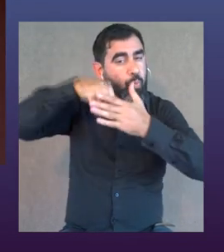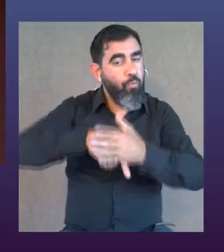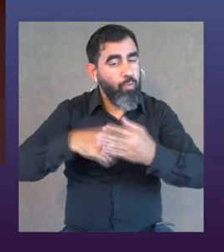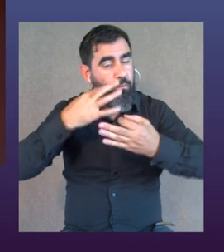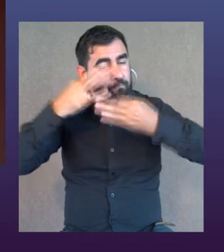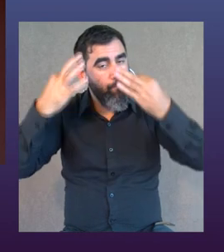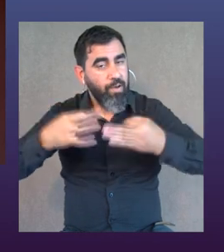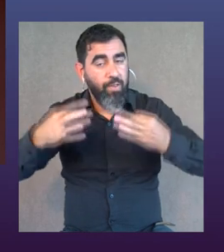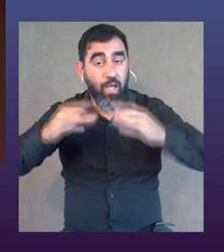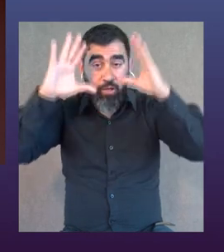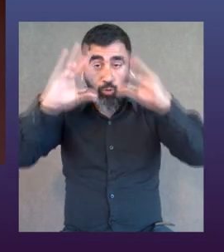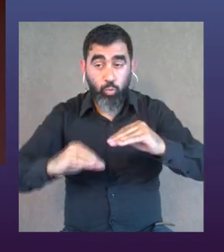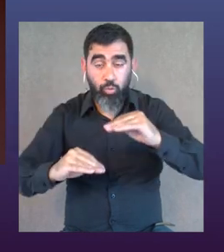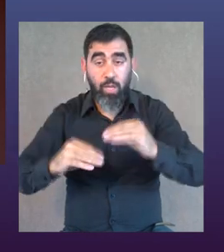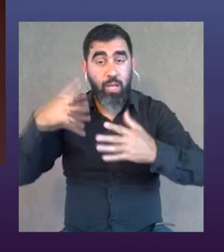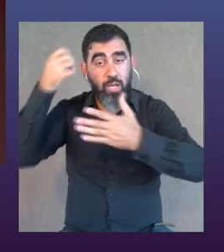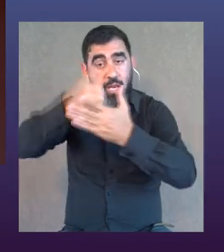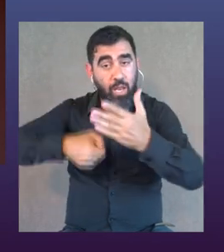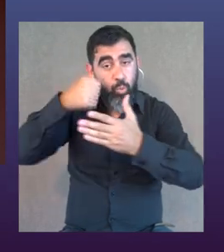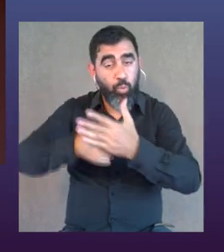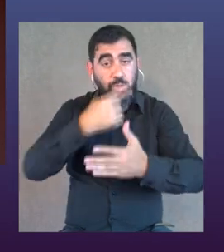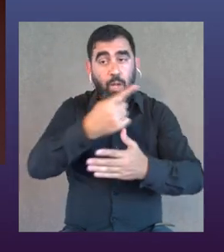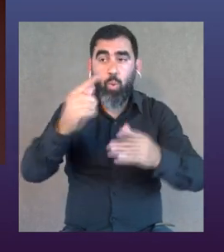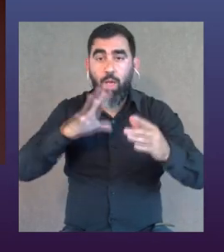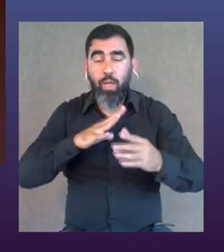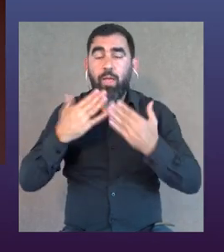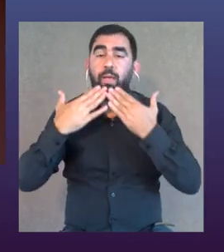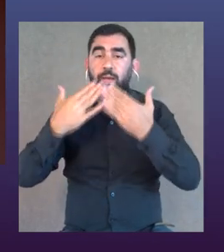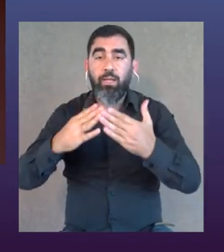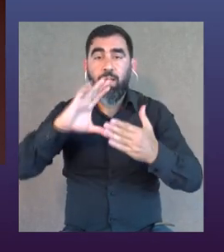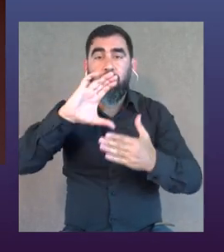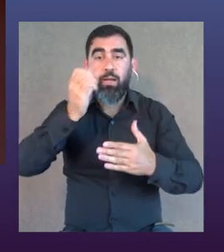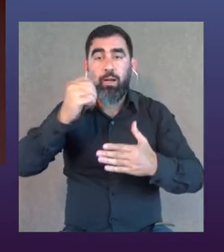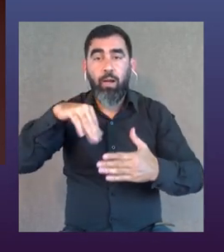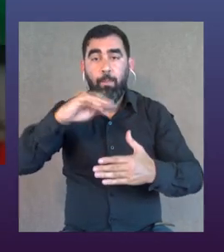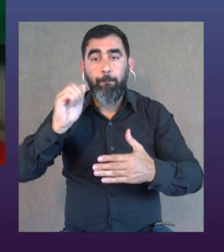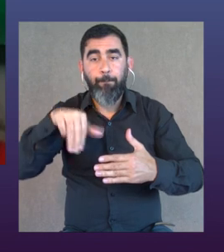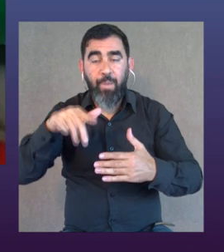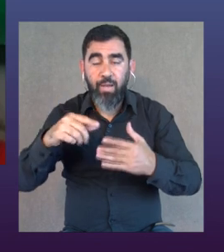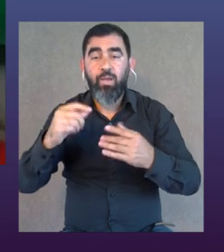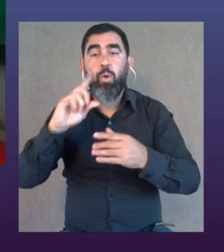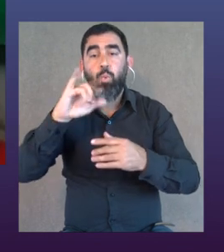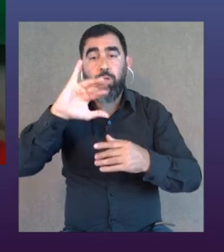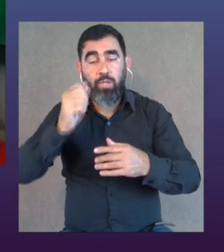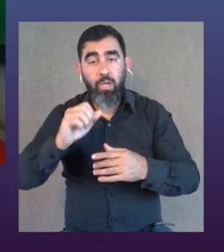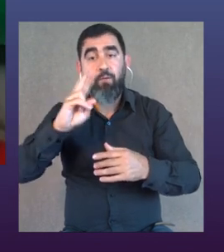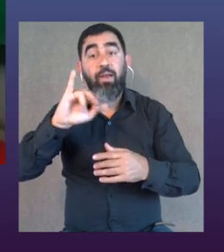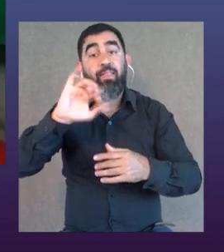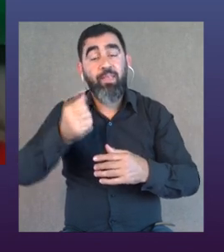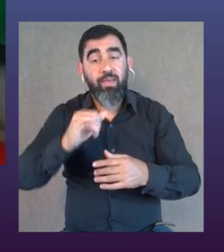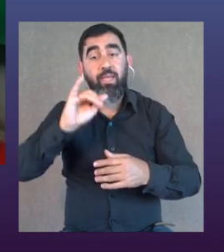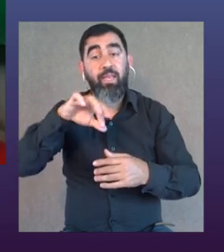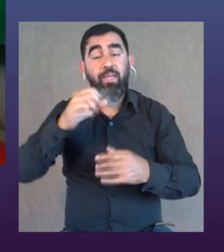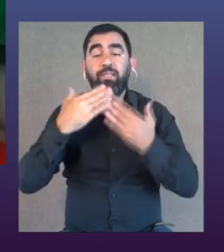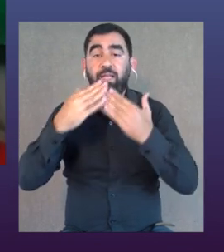profundo y sincero a toda la lucha que todos y todas tenemos muchas gracias Carmen Lucía Valentina